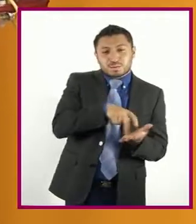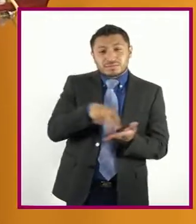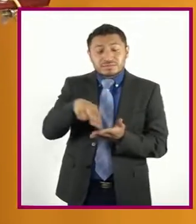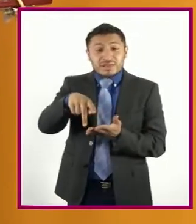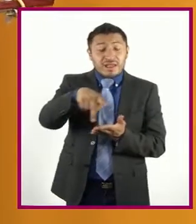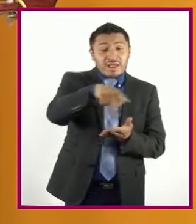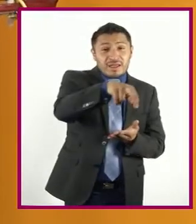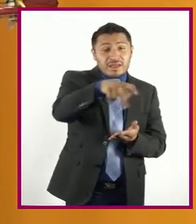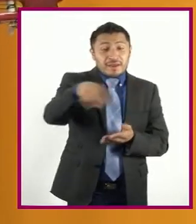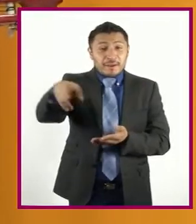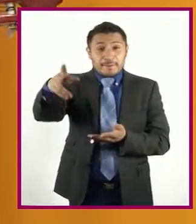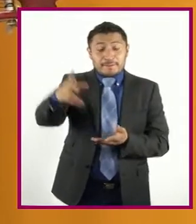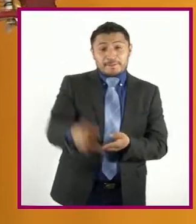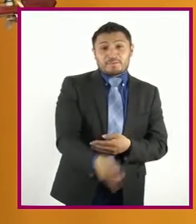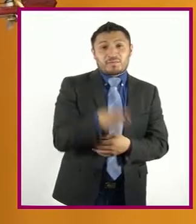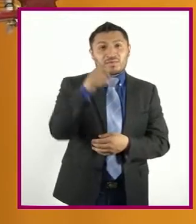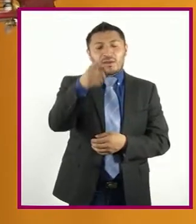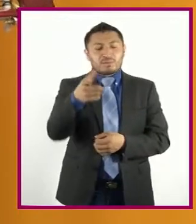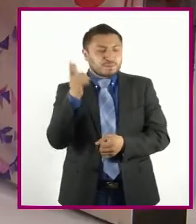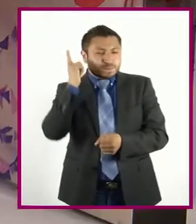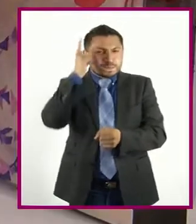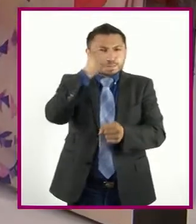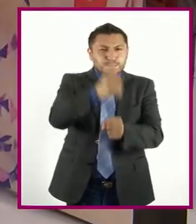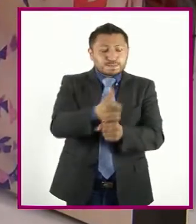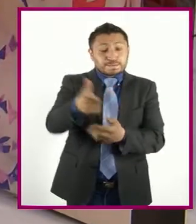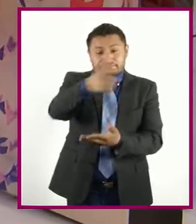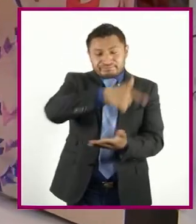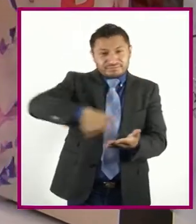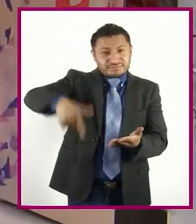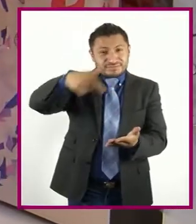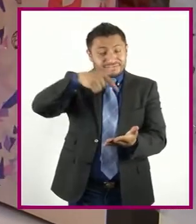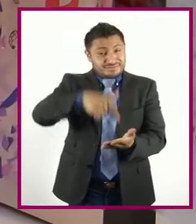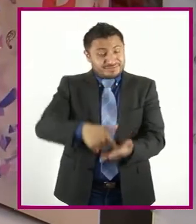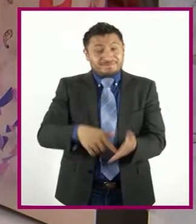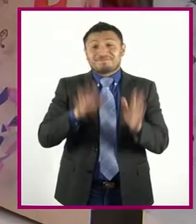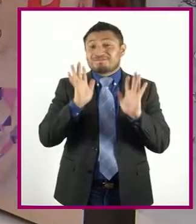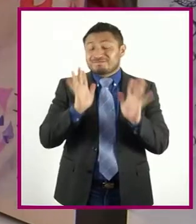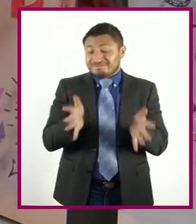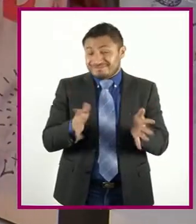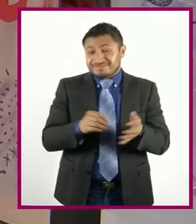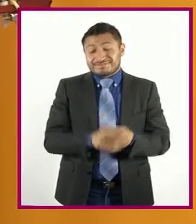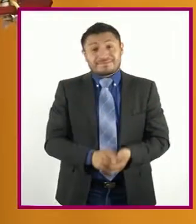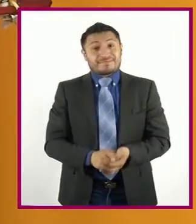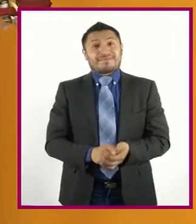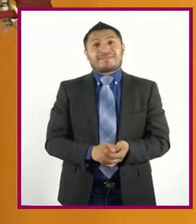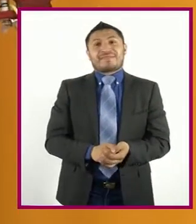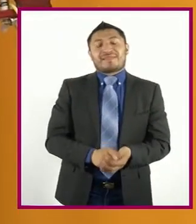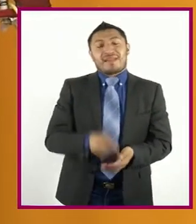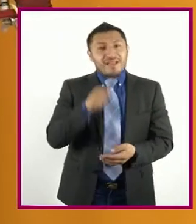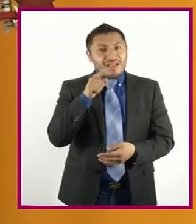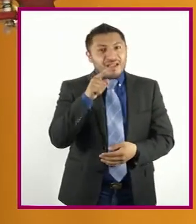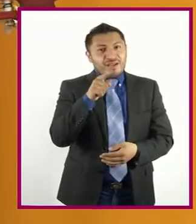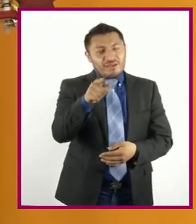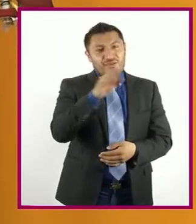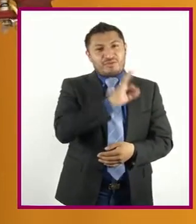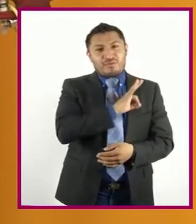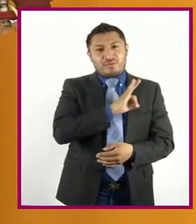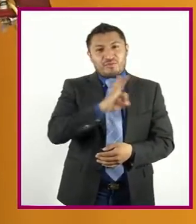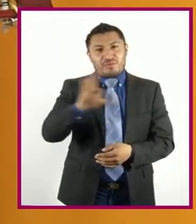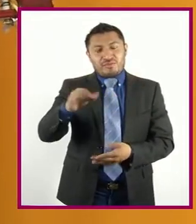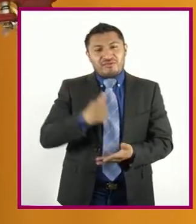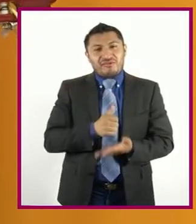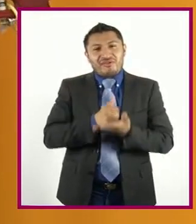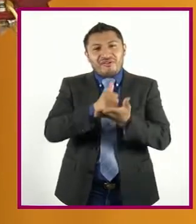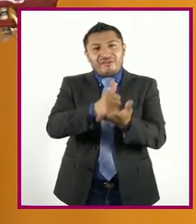encuentras Un lugar Un lugar Tú lo puedes Transform